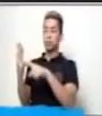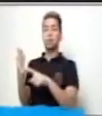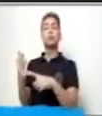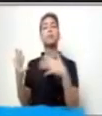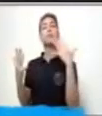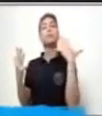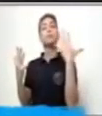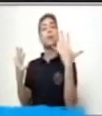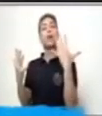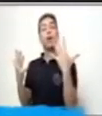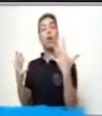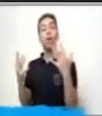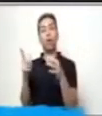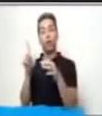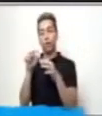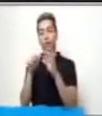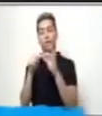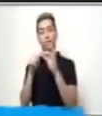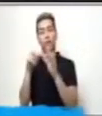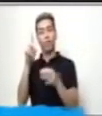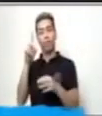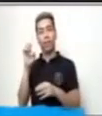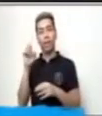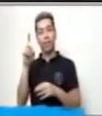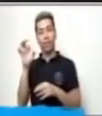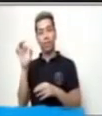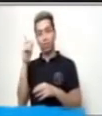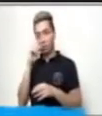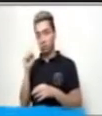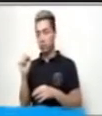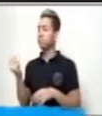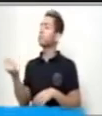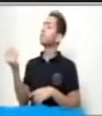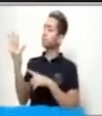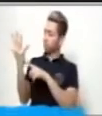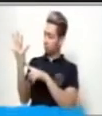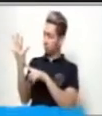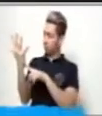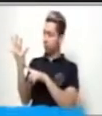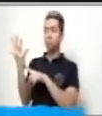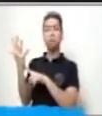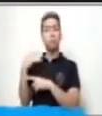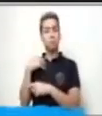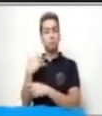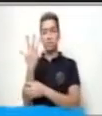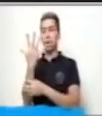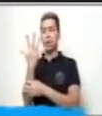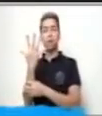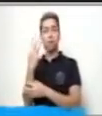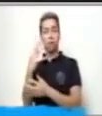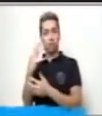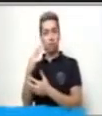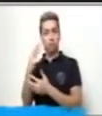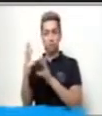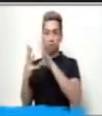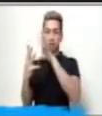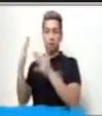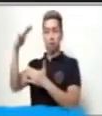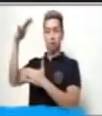característica es que mi mano es grande. Probablemente la tuya es pequeña.